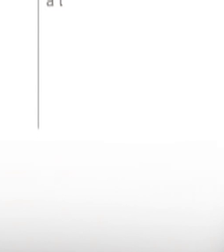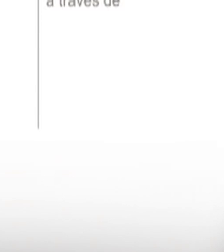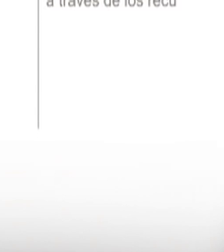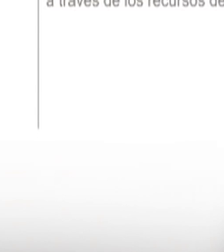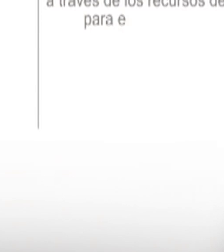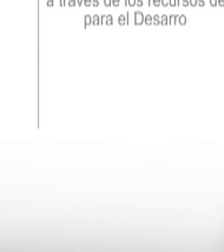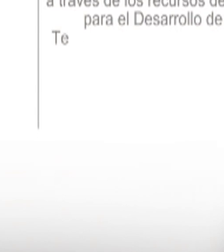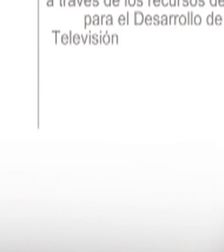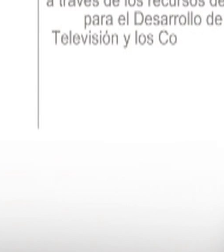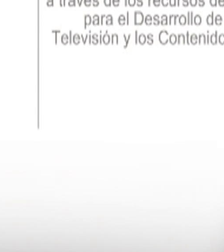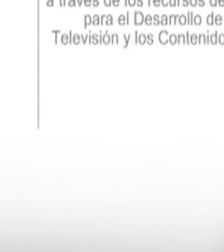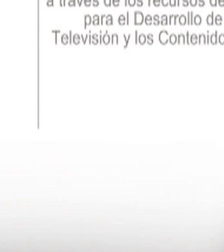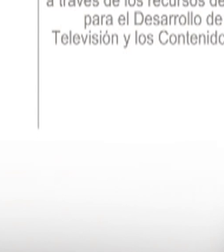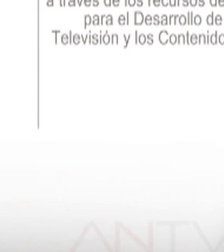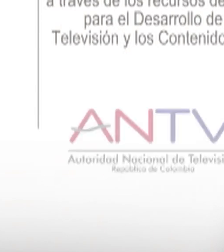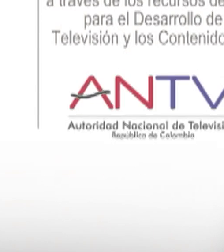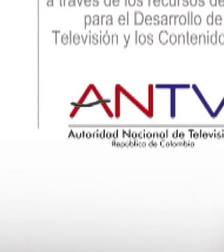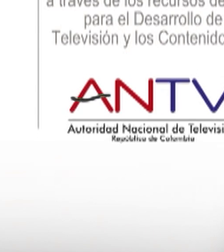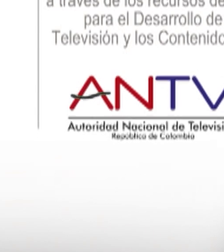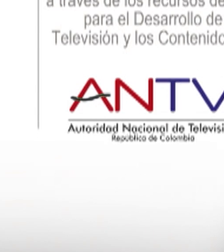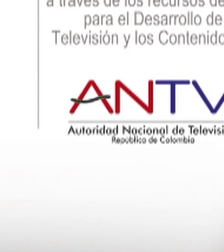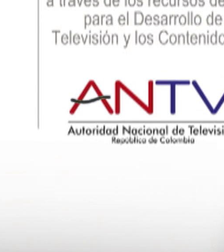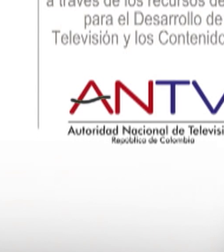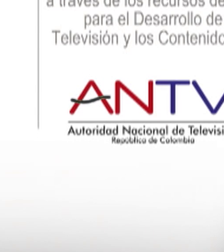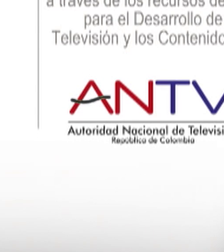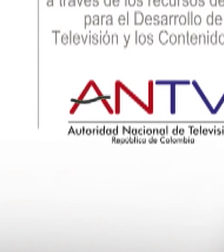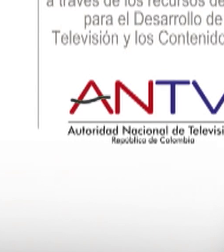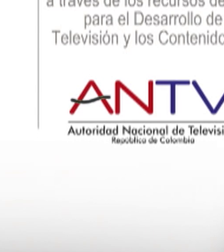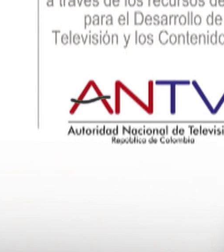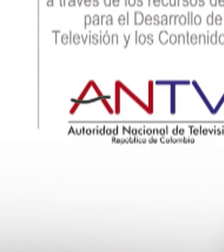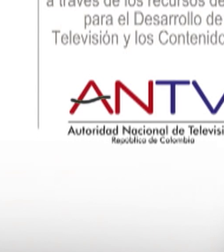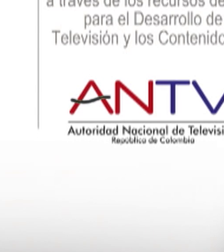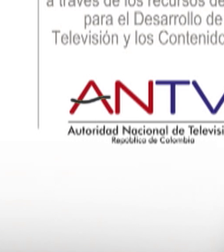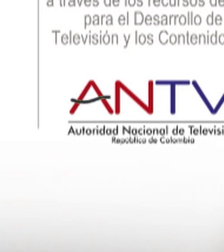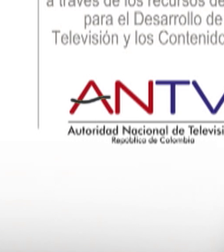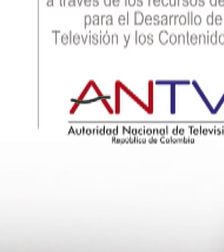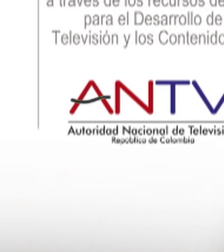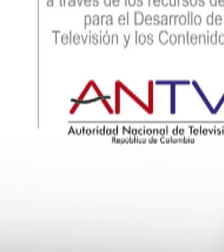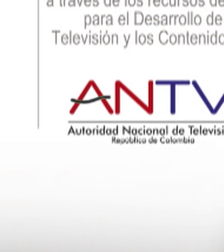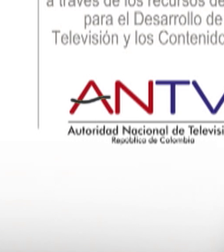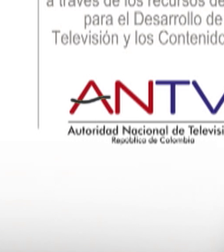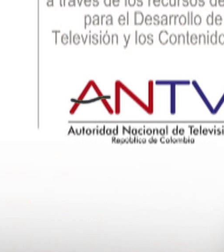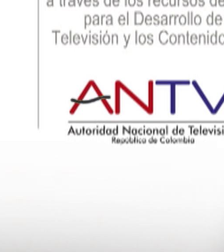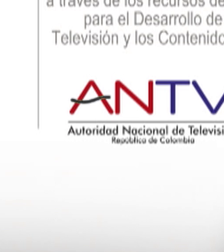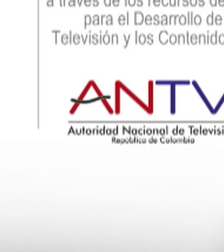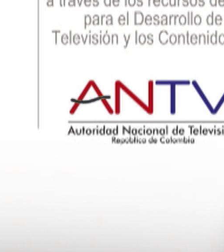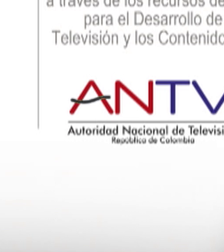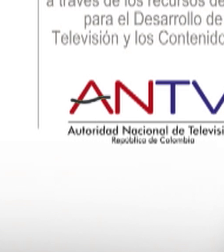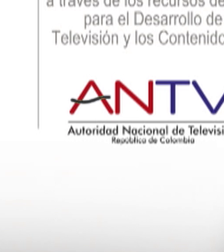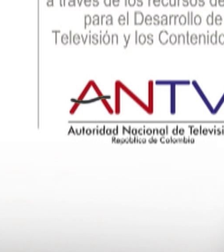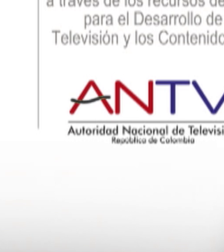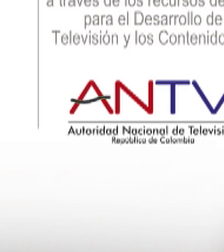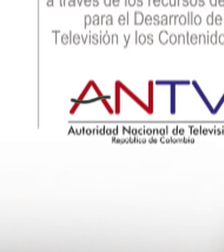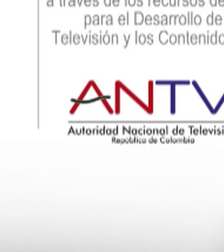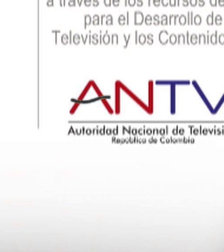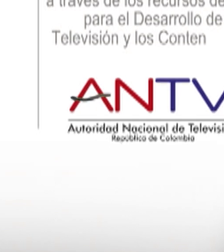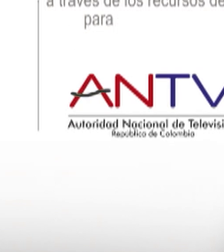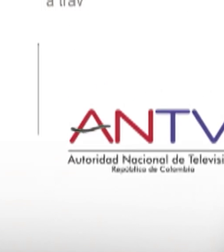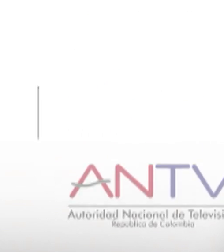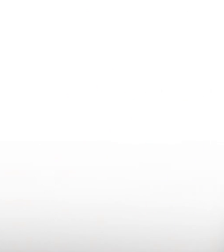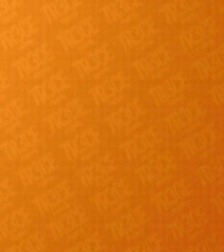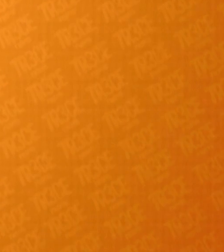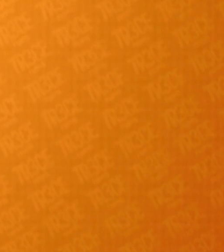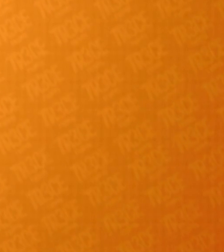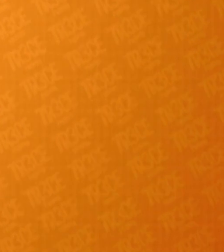Este programa es financiado a través de los recursos del Fondo para el Desarrollo de la Televisión y los contenidos de la Autoridad Nacional de Televisión.